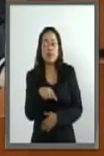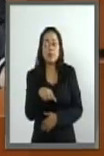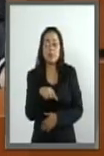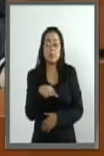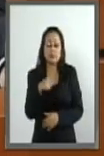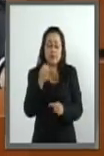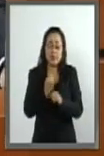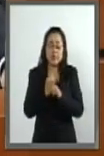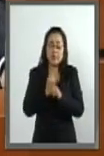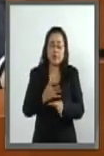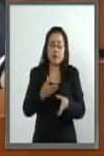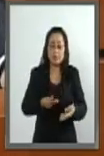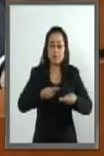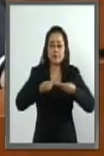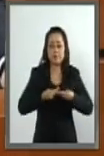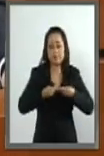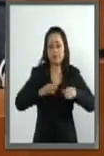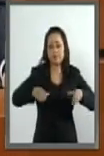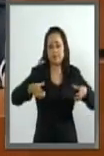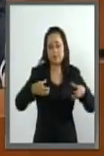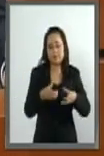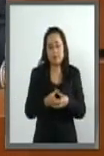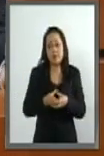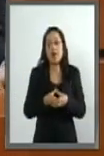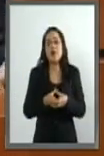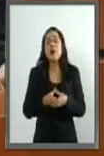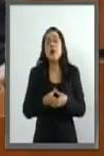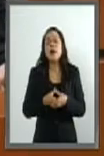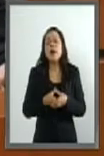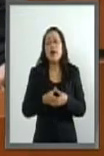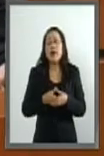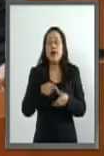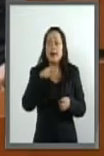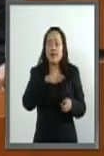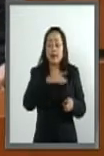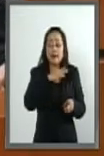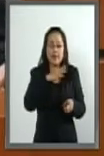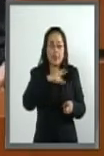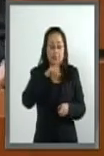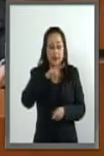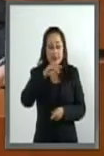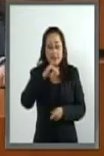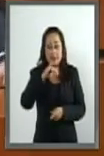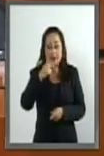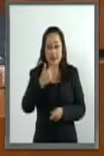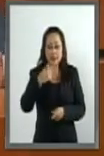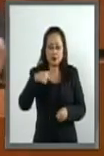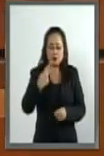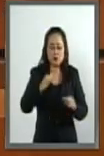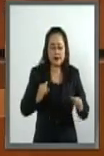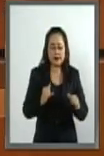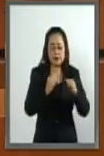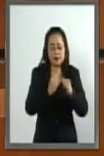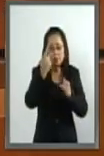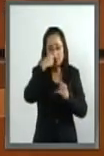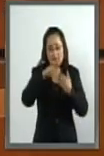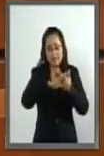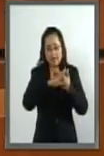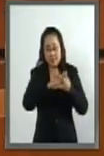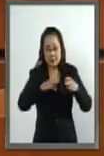datos recientes del Centro Nacional para la Prevención y el Control del VIH-Sida, de